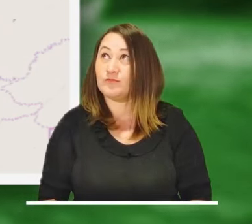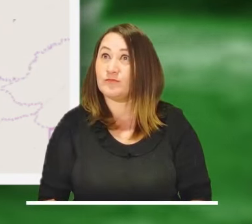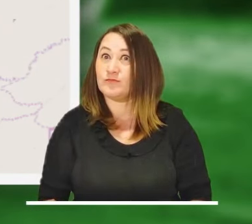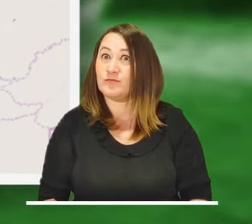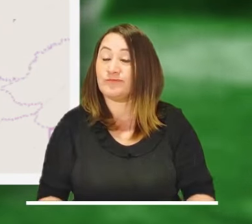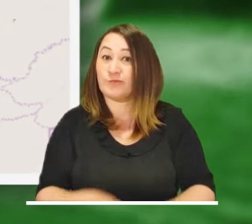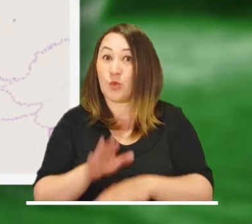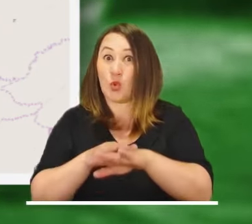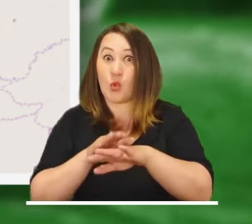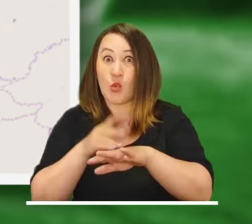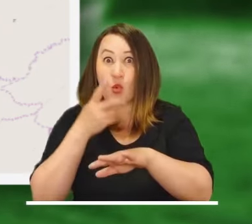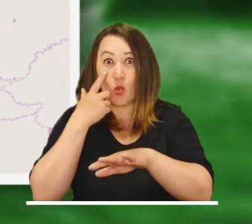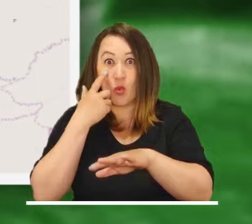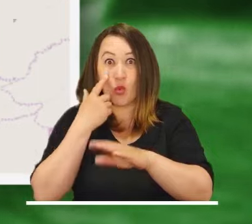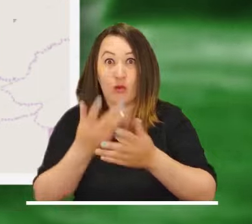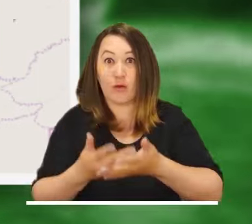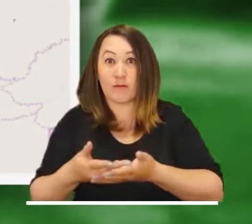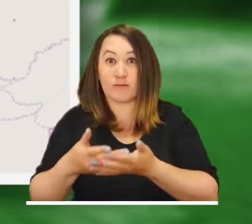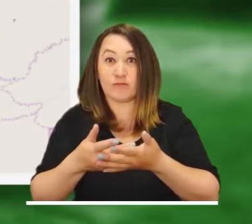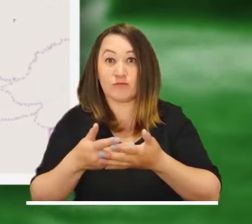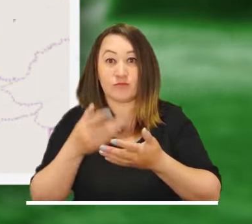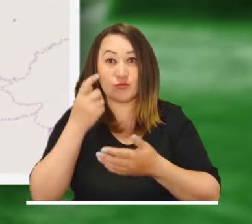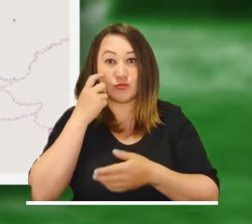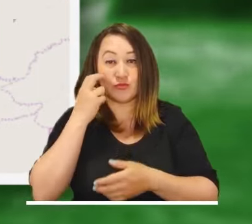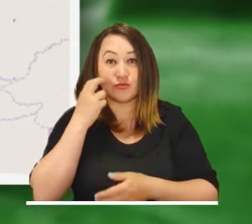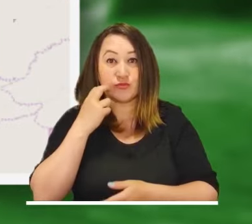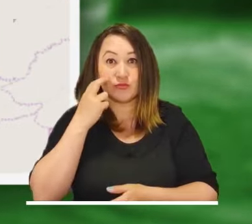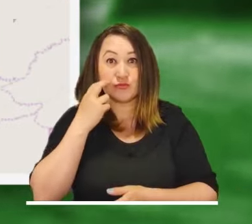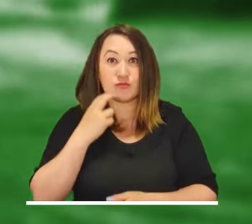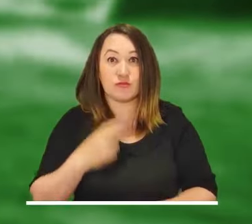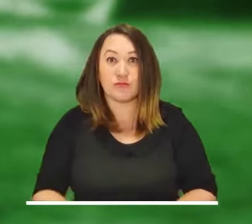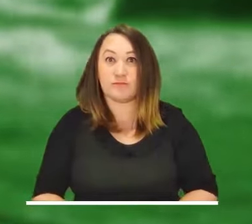recomienda atención en el municipio de Quibdó, en Chocó.